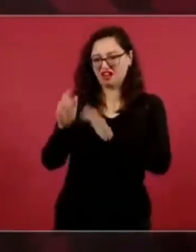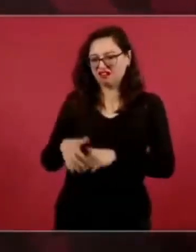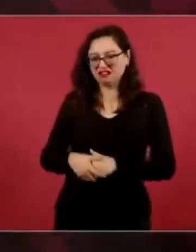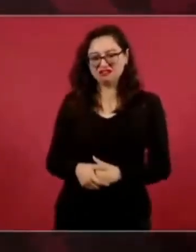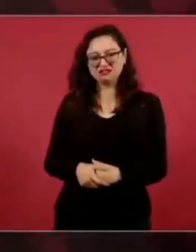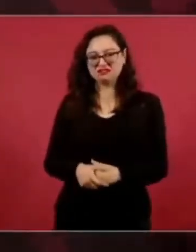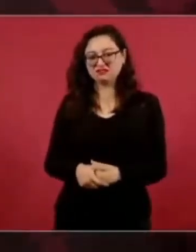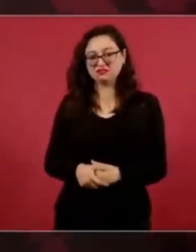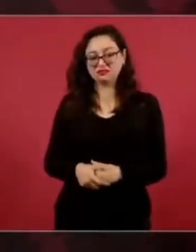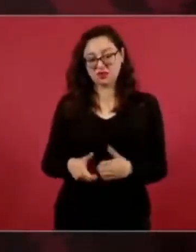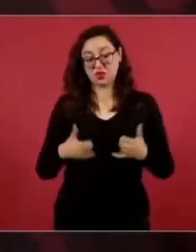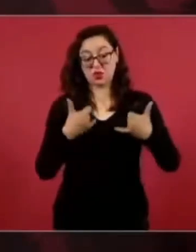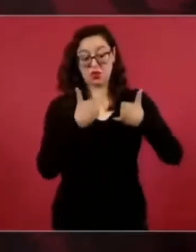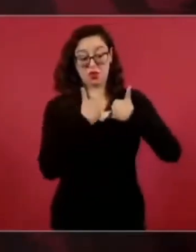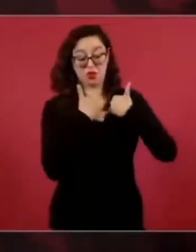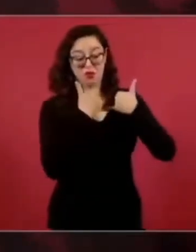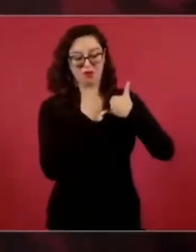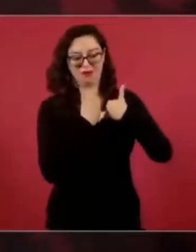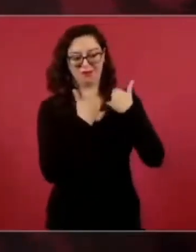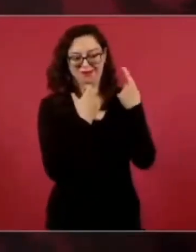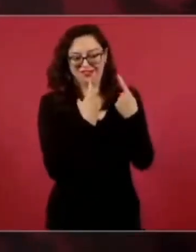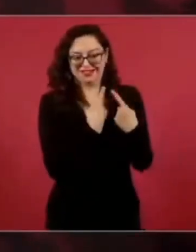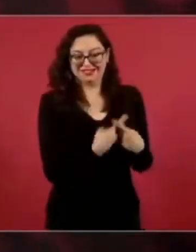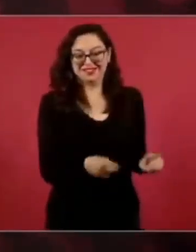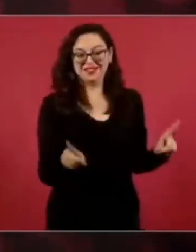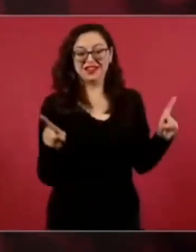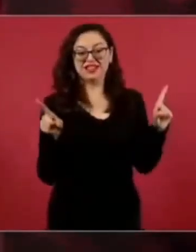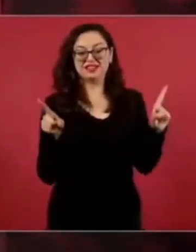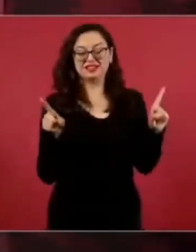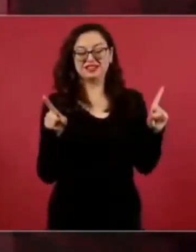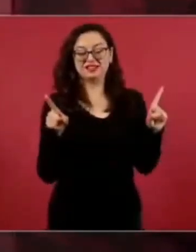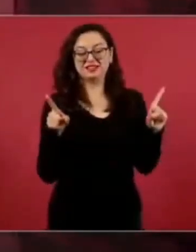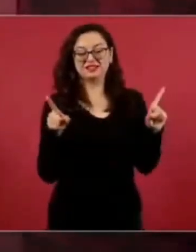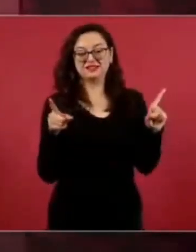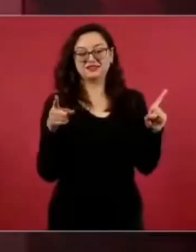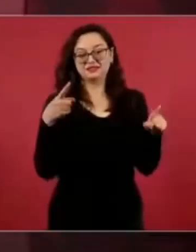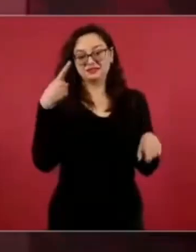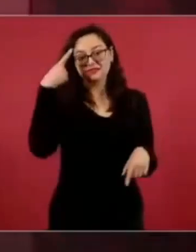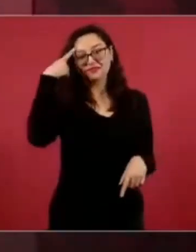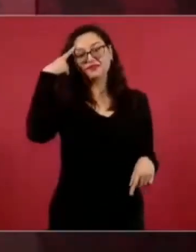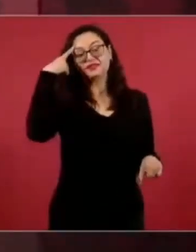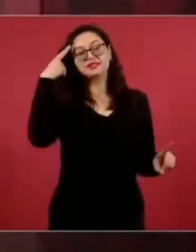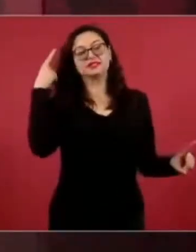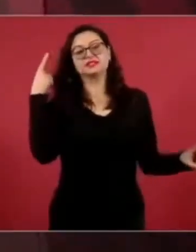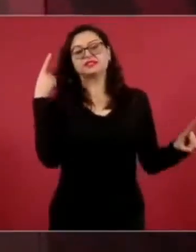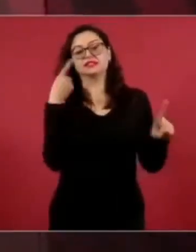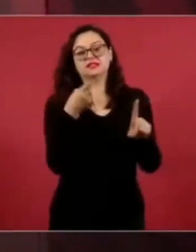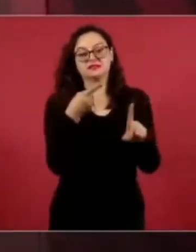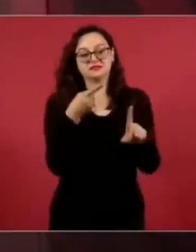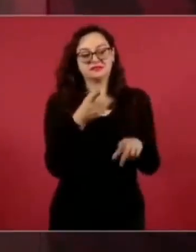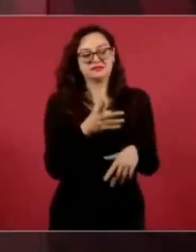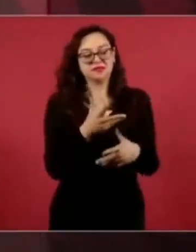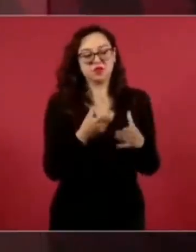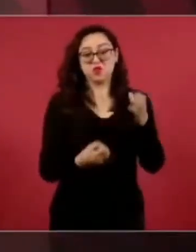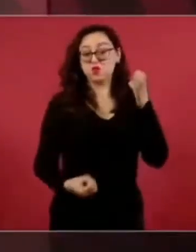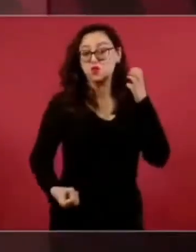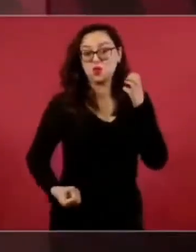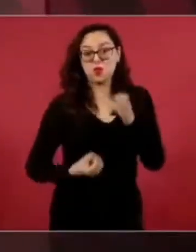En cambio un joven es como una hoja en blanco,